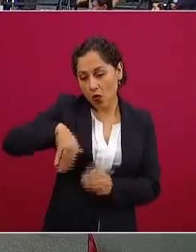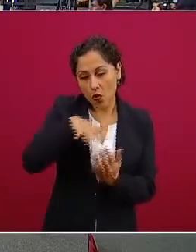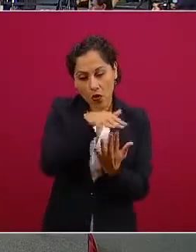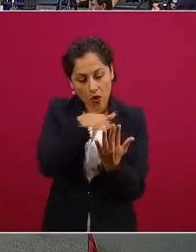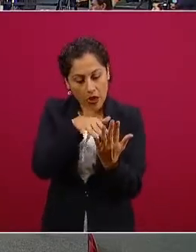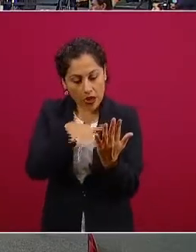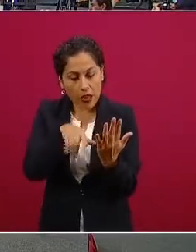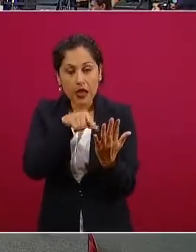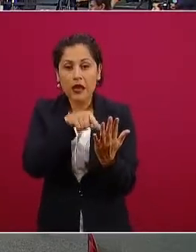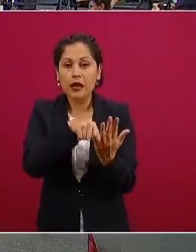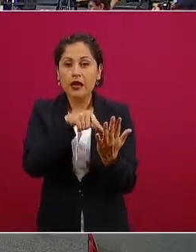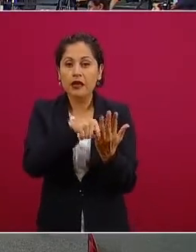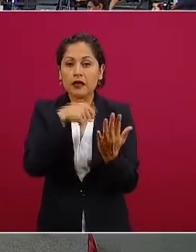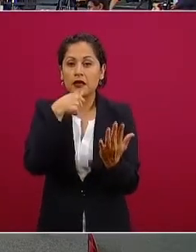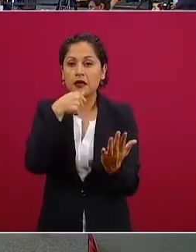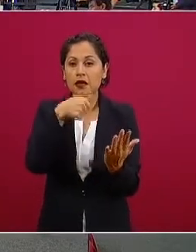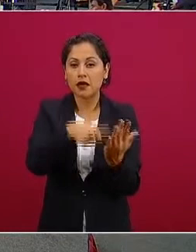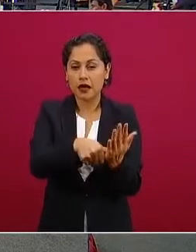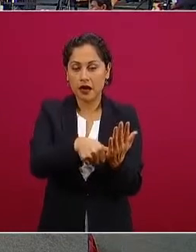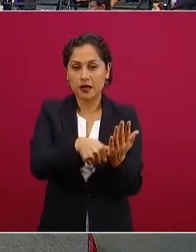como 200